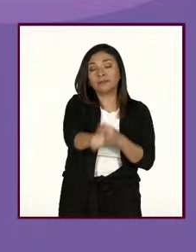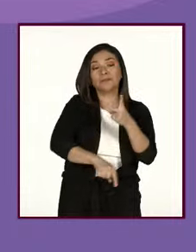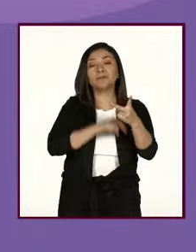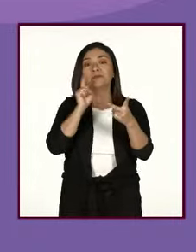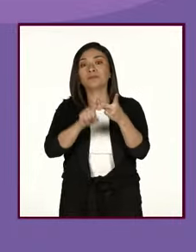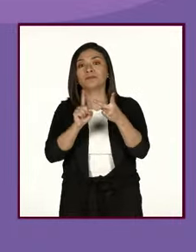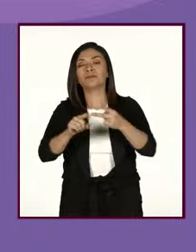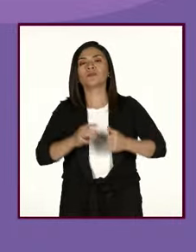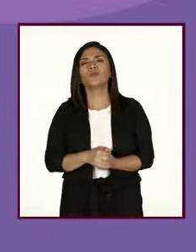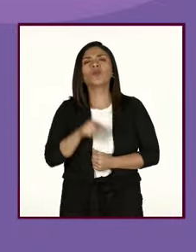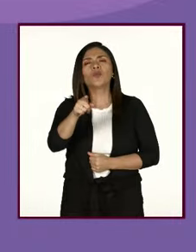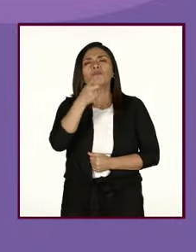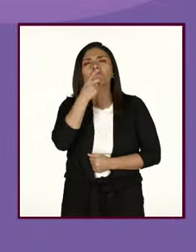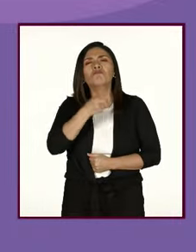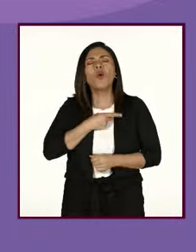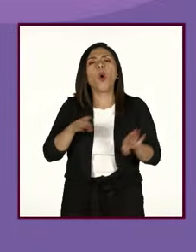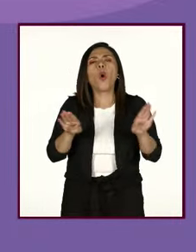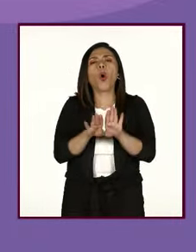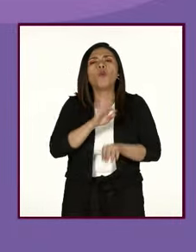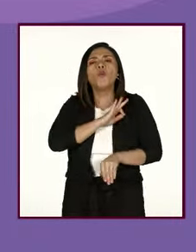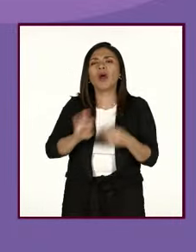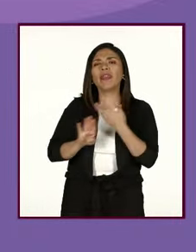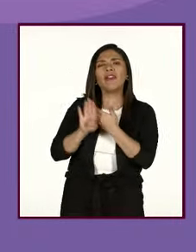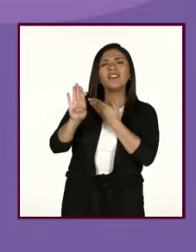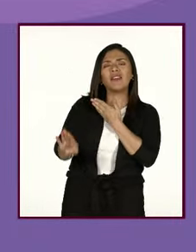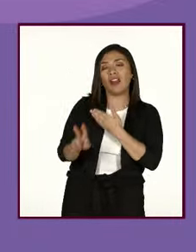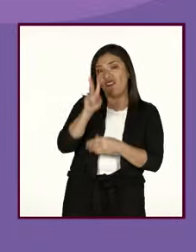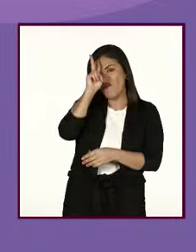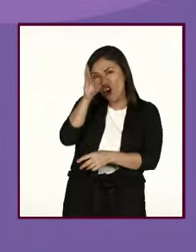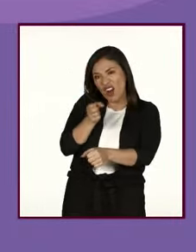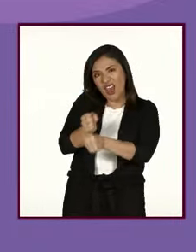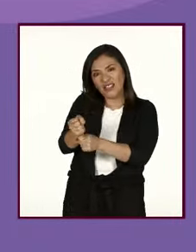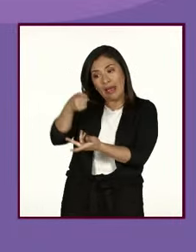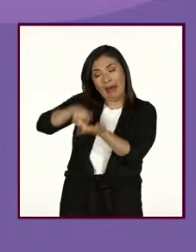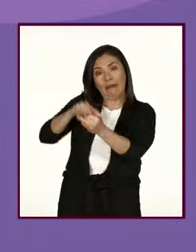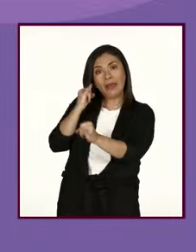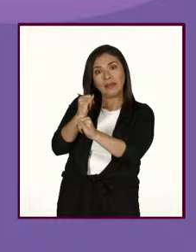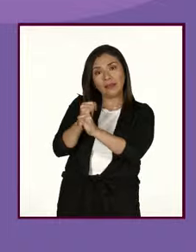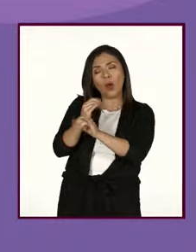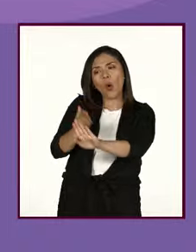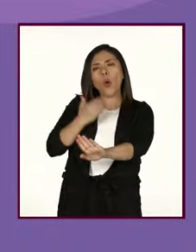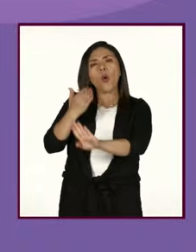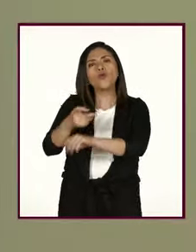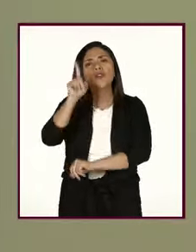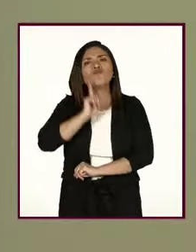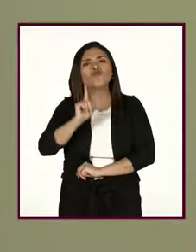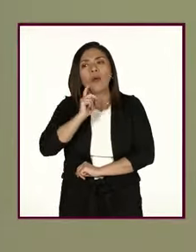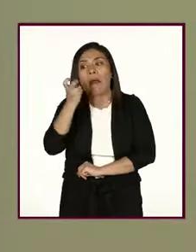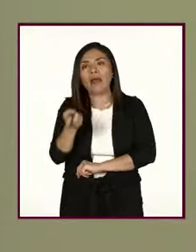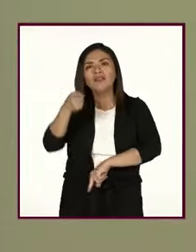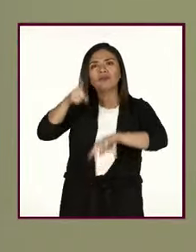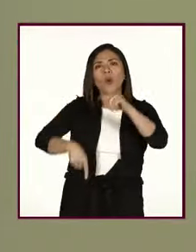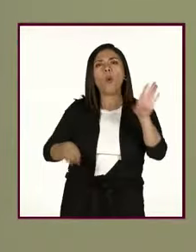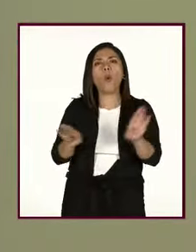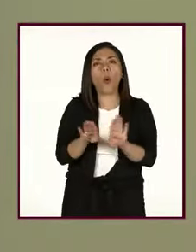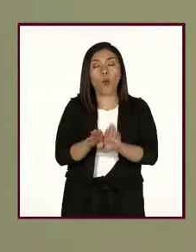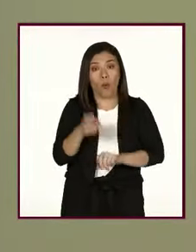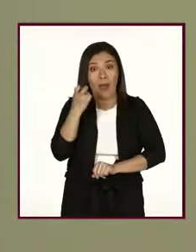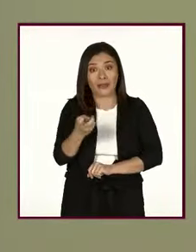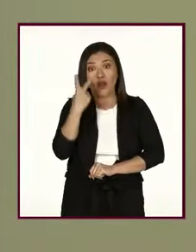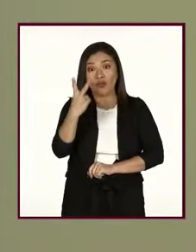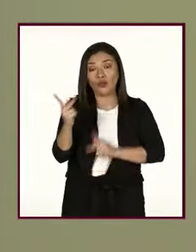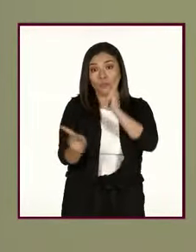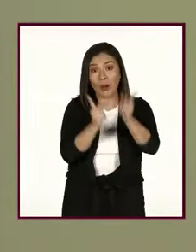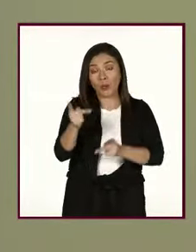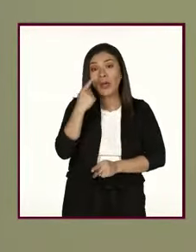menciona una acción para evitar la violencia digital contra las mujeres. Ahí están las preguntas. El